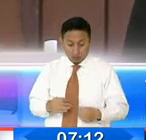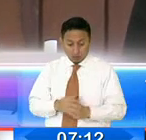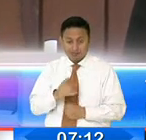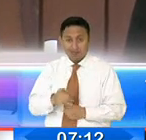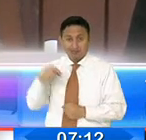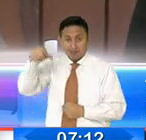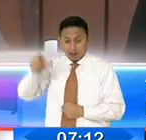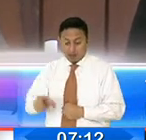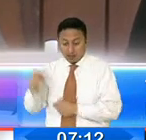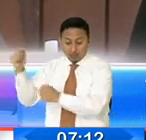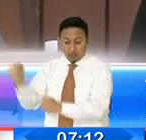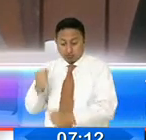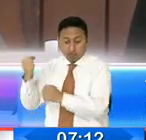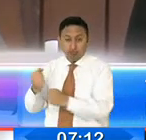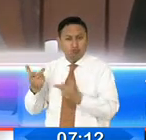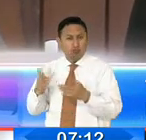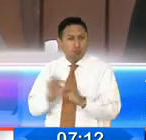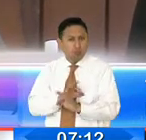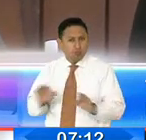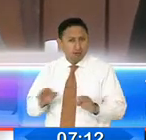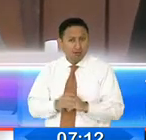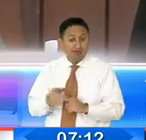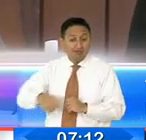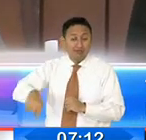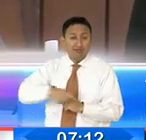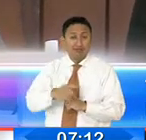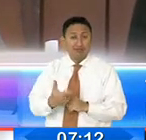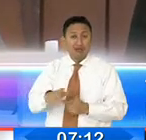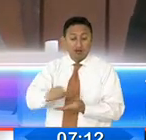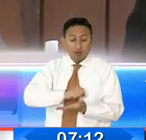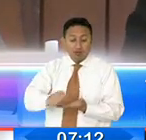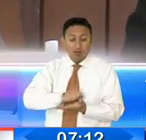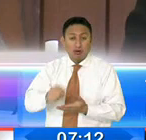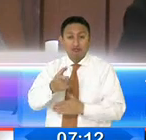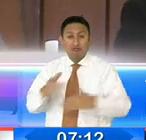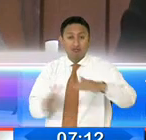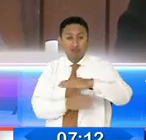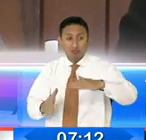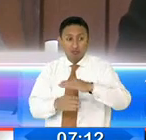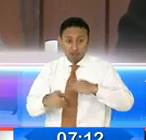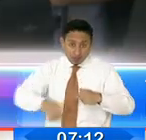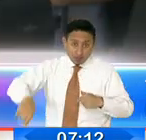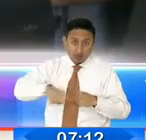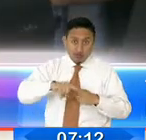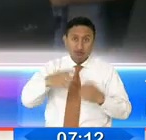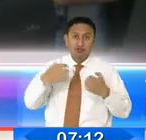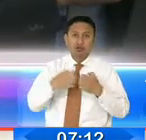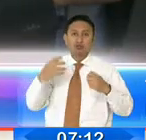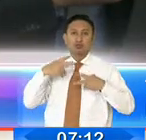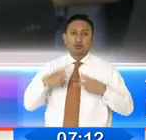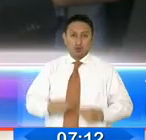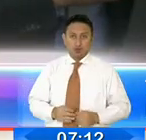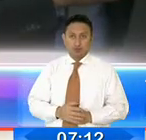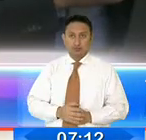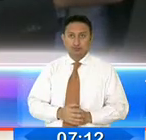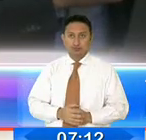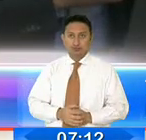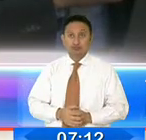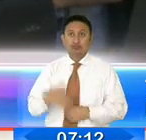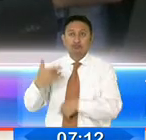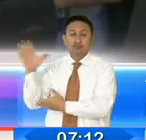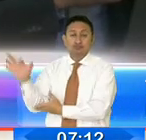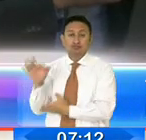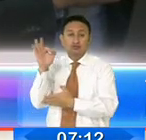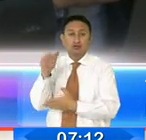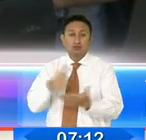hace el compañero de limpieza, el compañero de lavandería, el compañero de nutrición. Por su parte, los delegados de los ministerios no